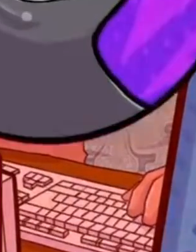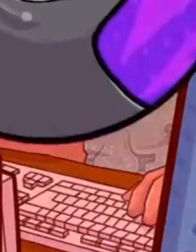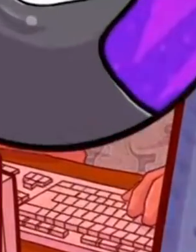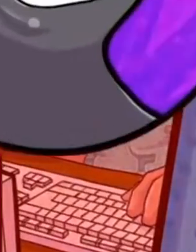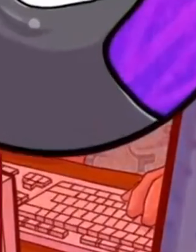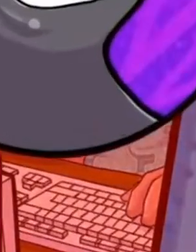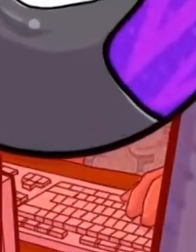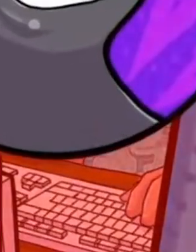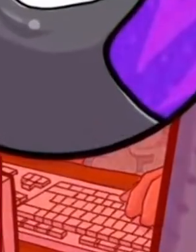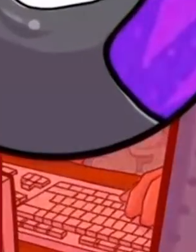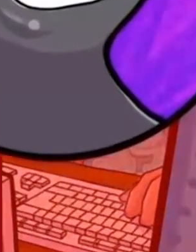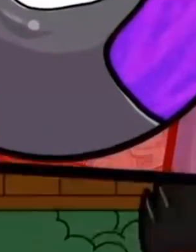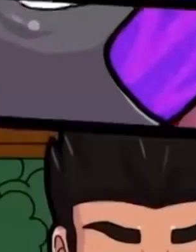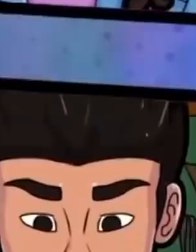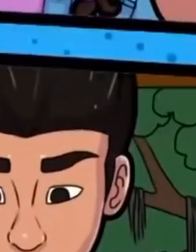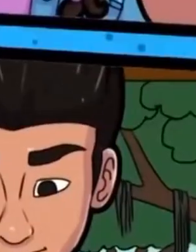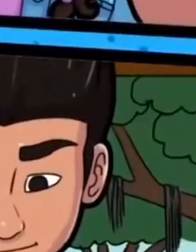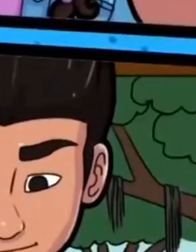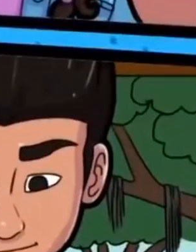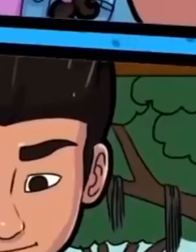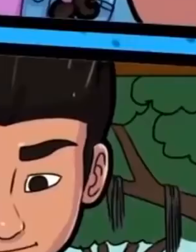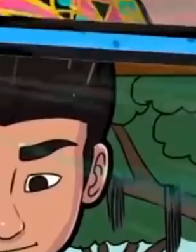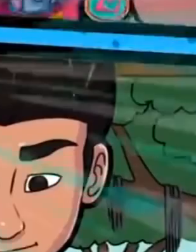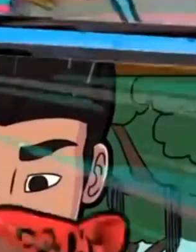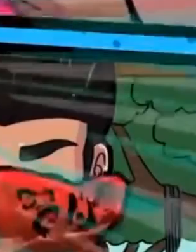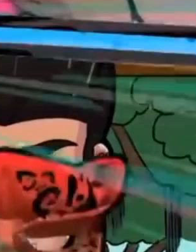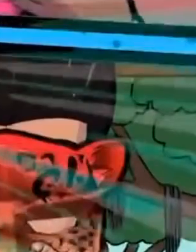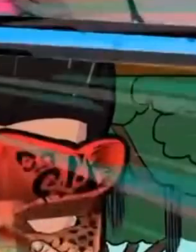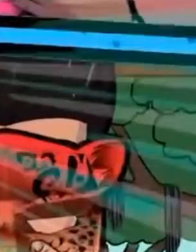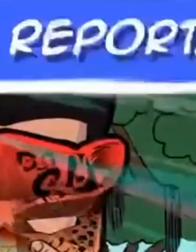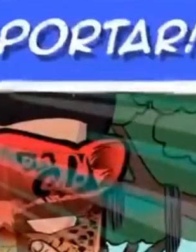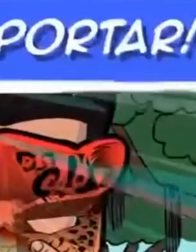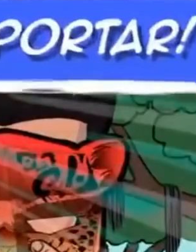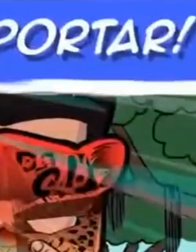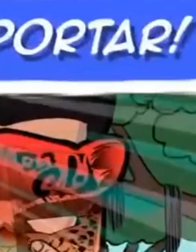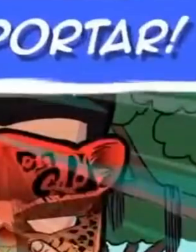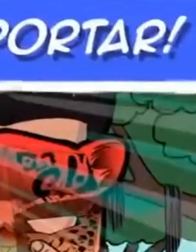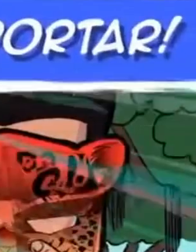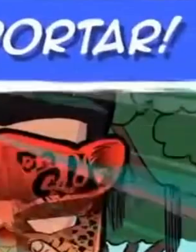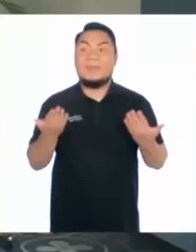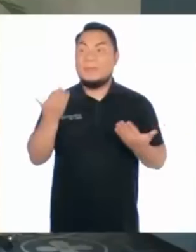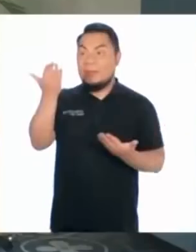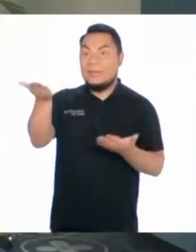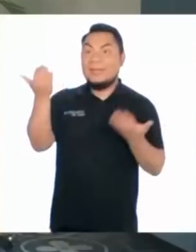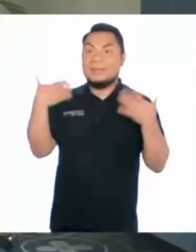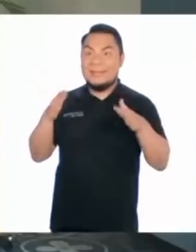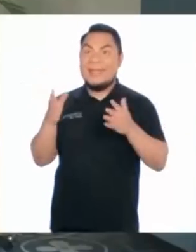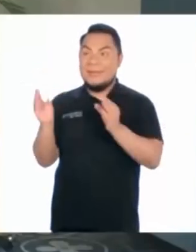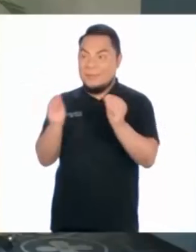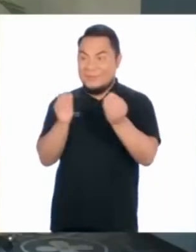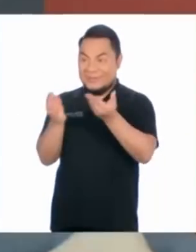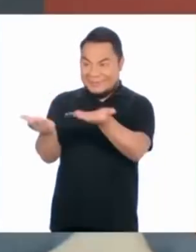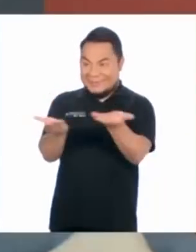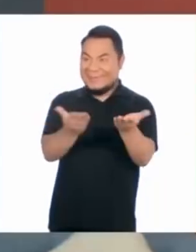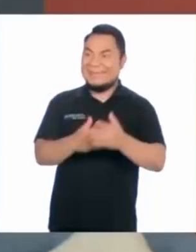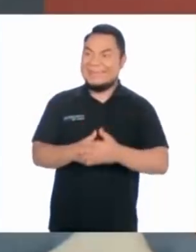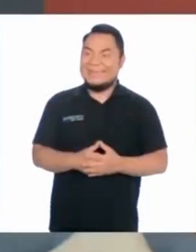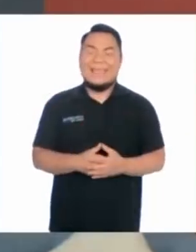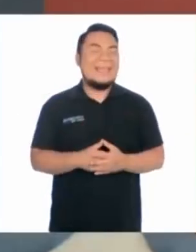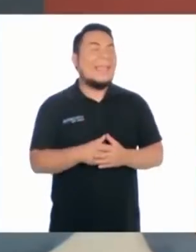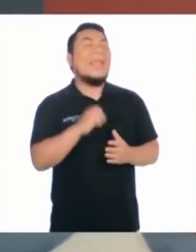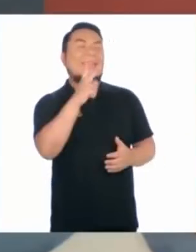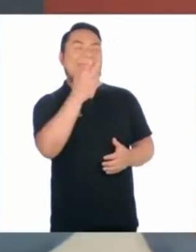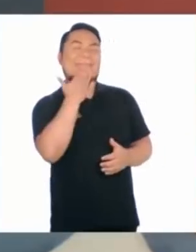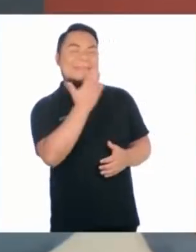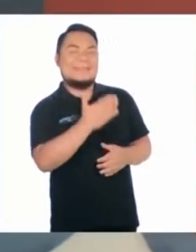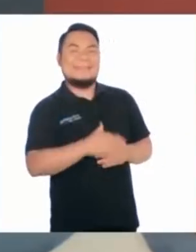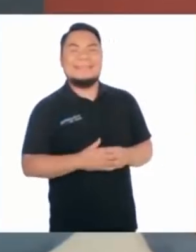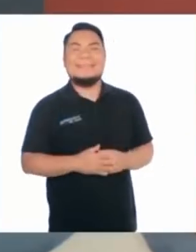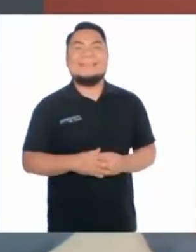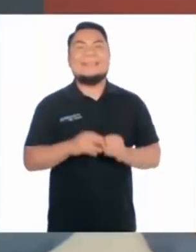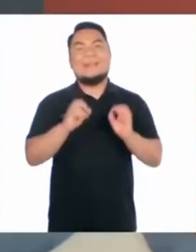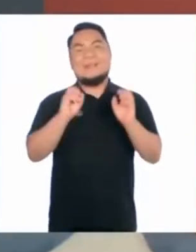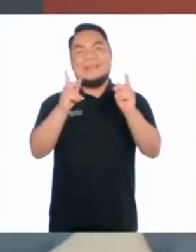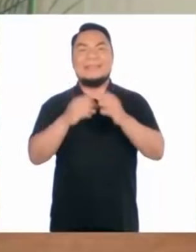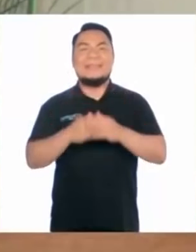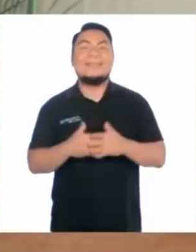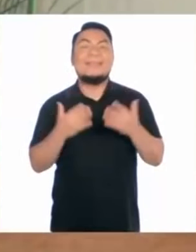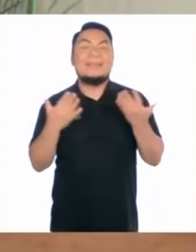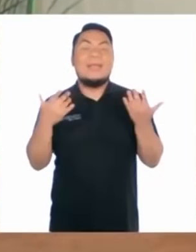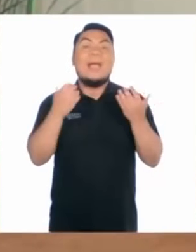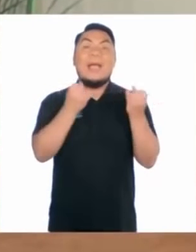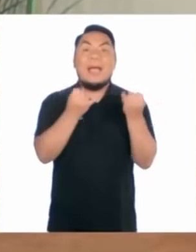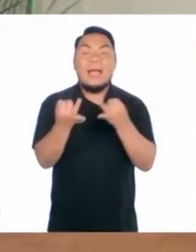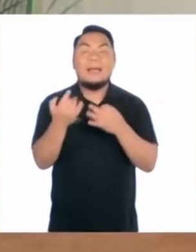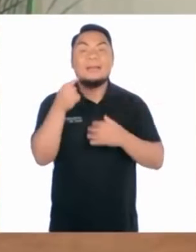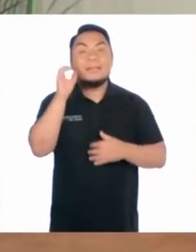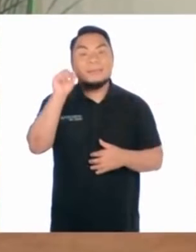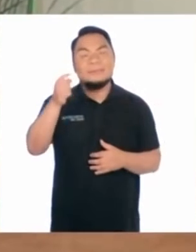Y la Brigada FICP con tu ayuda no nos permitirá. Brigitte, ya te puedes mover. Ah, ya. Gracias. Bueno,